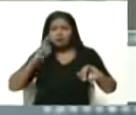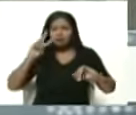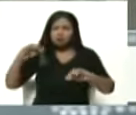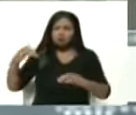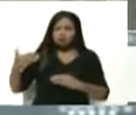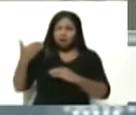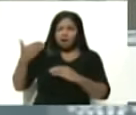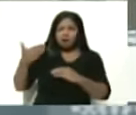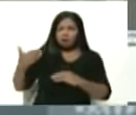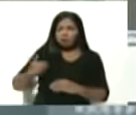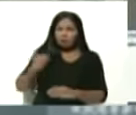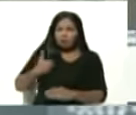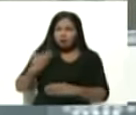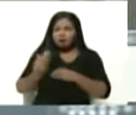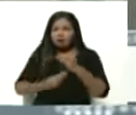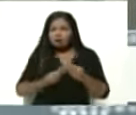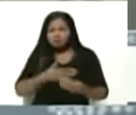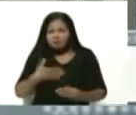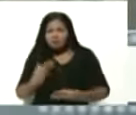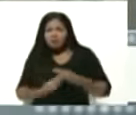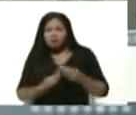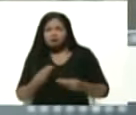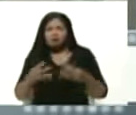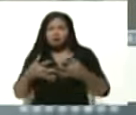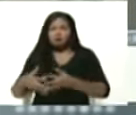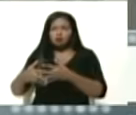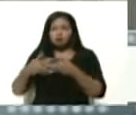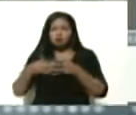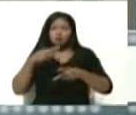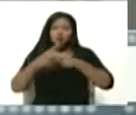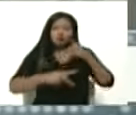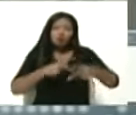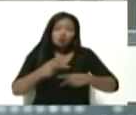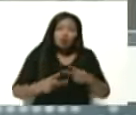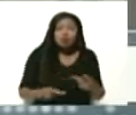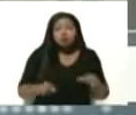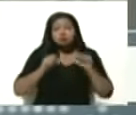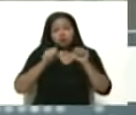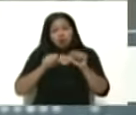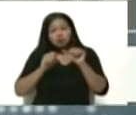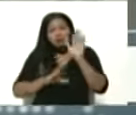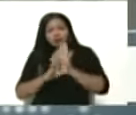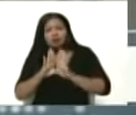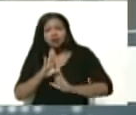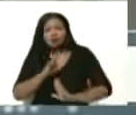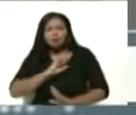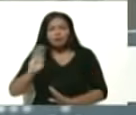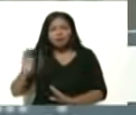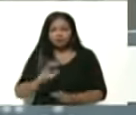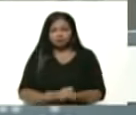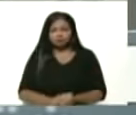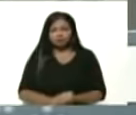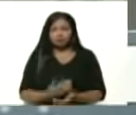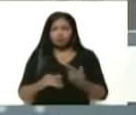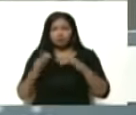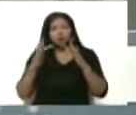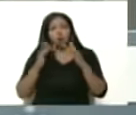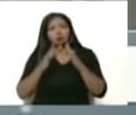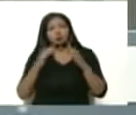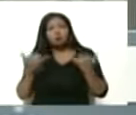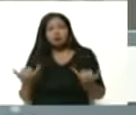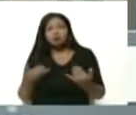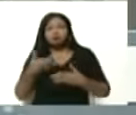imperialismo y produciendo para el bien del país, para el desarrollo del país. Vamos a darle el pase,